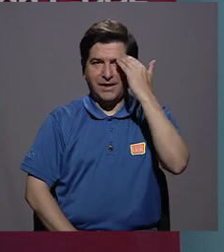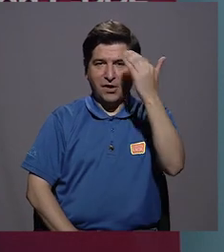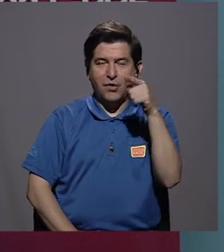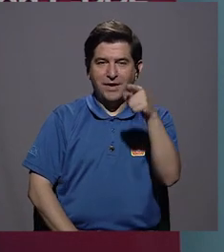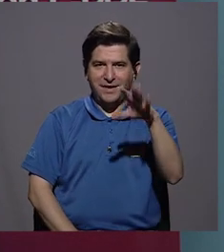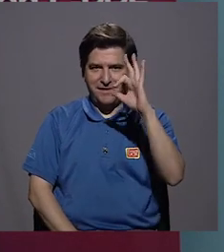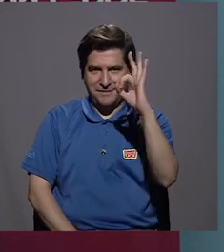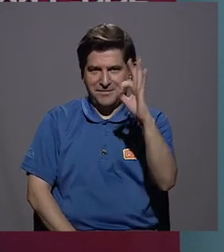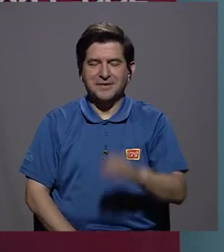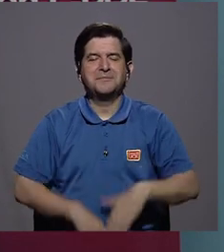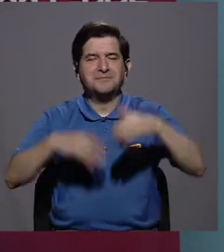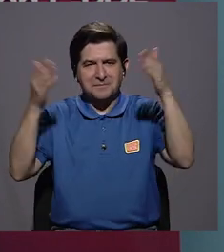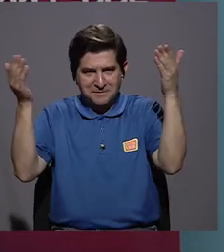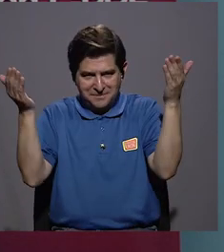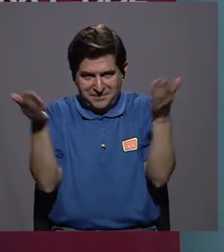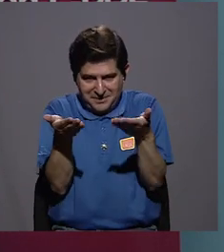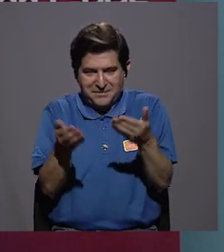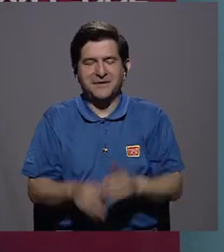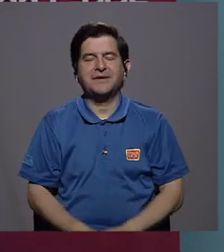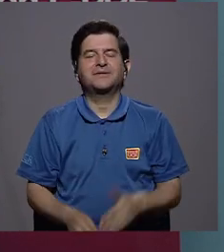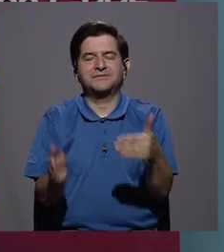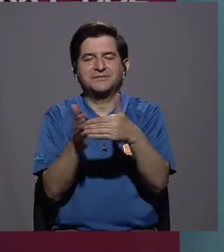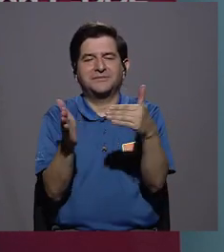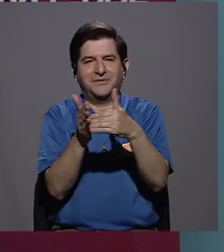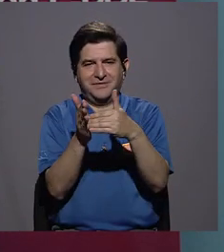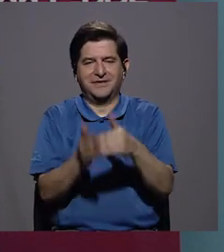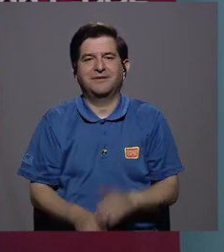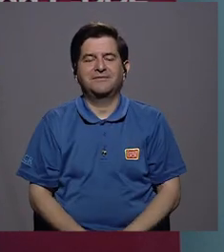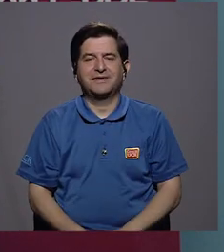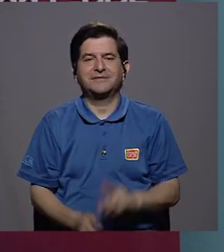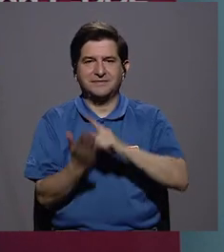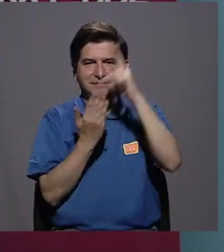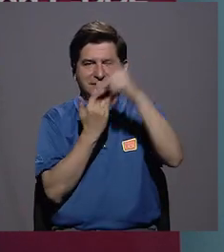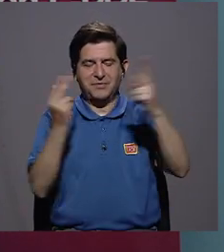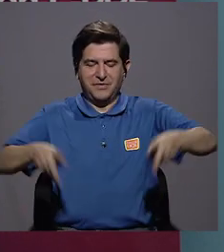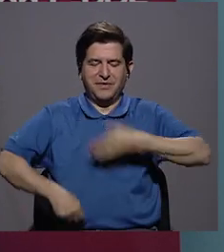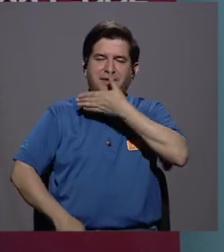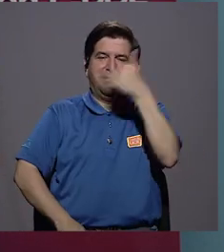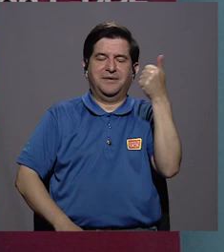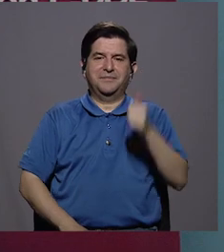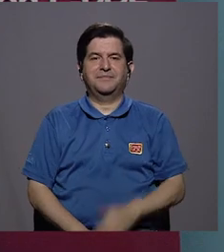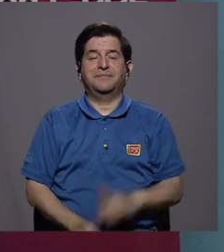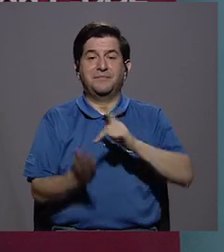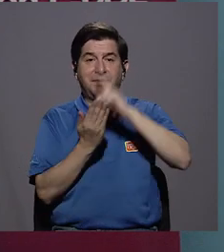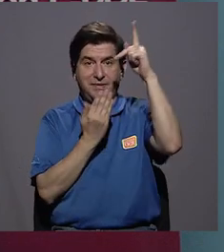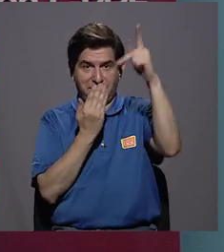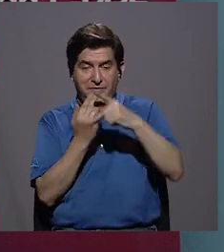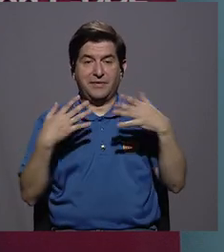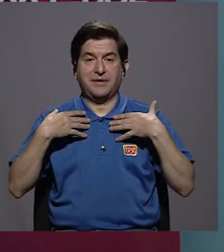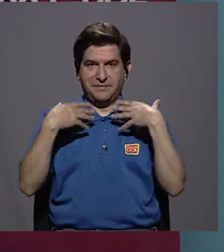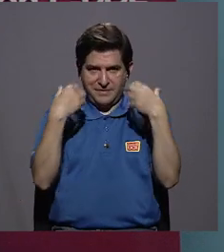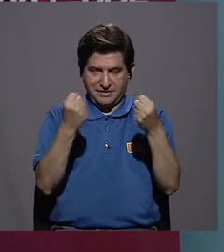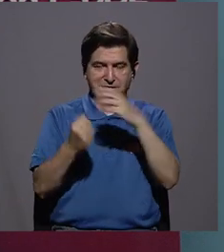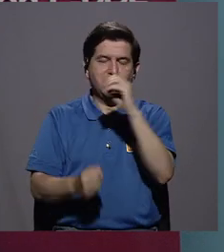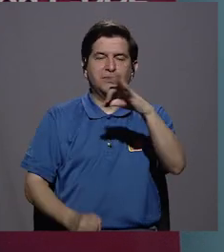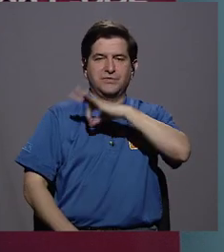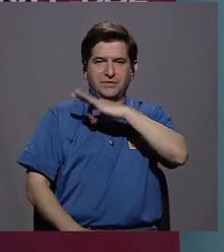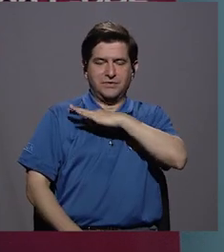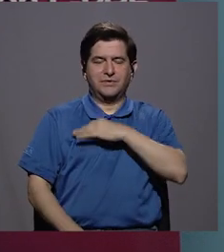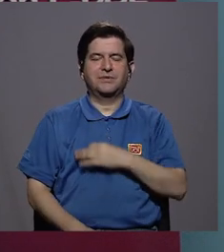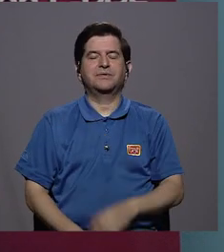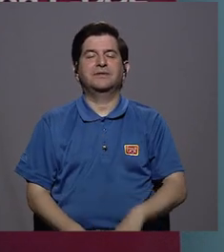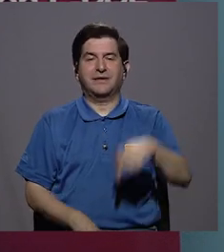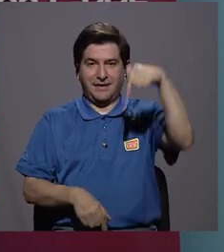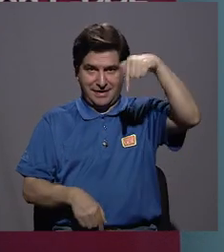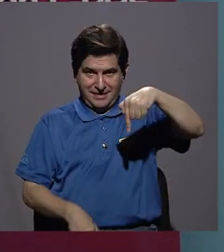Hola, ¿qué tal? bienvenidos y bienvenidas una vez más a Vivir Mejor, la revista de salud y bienestar de